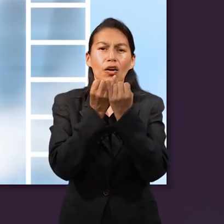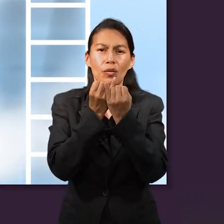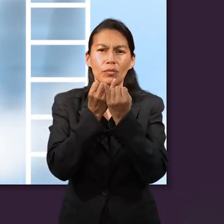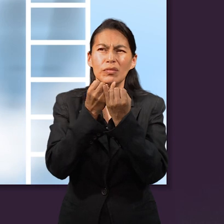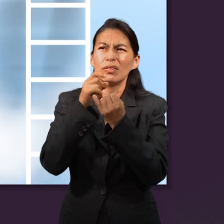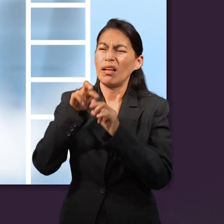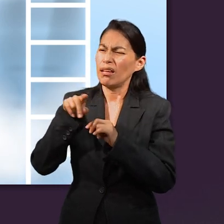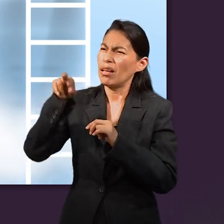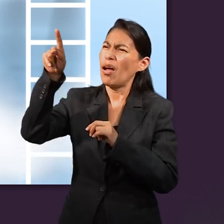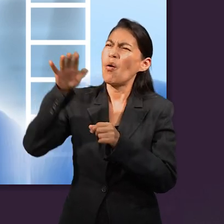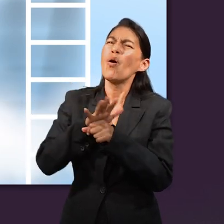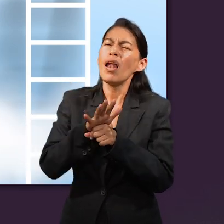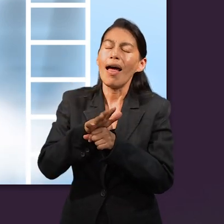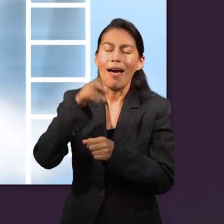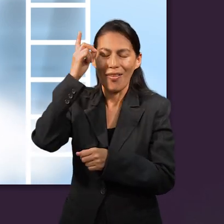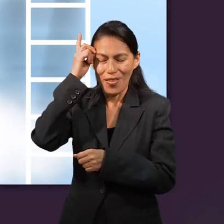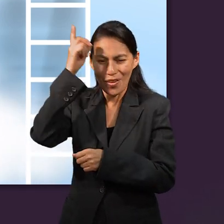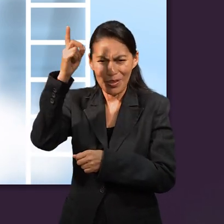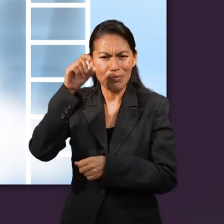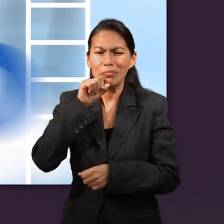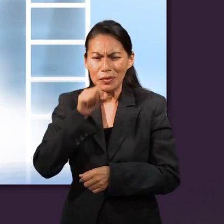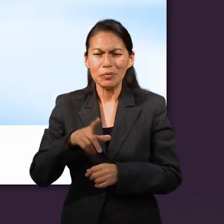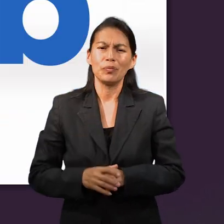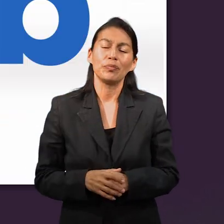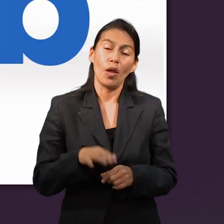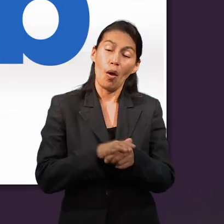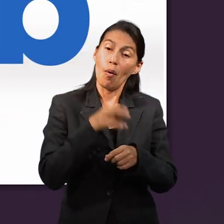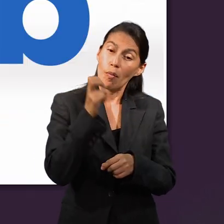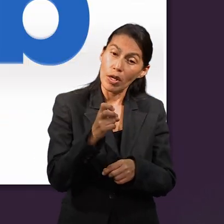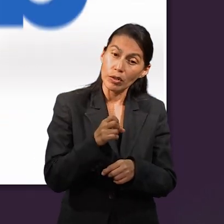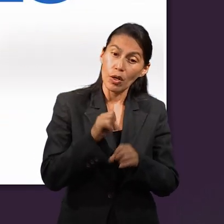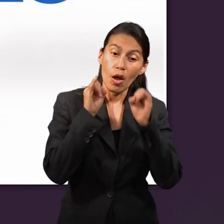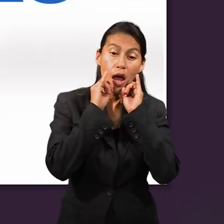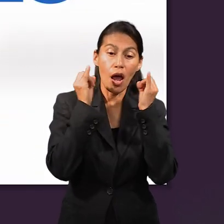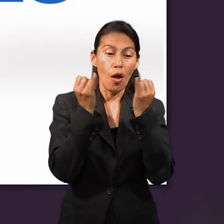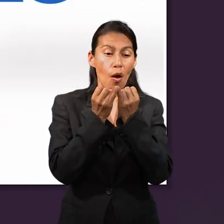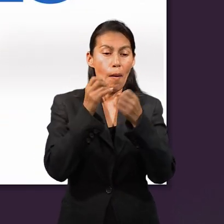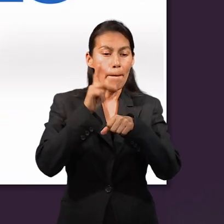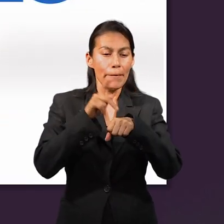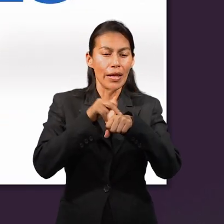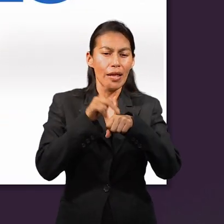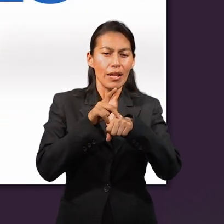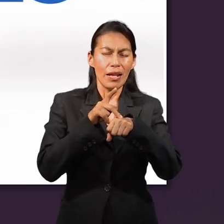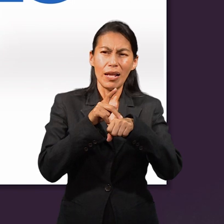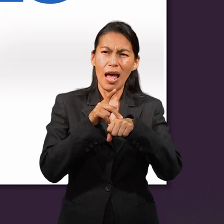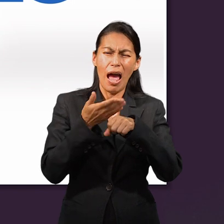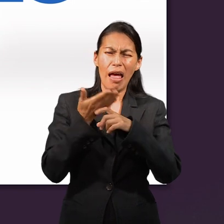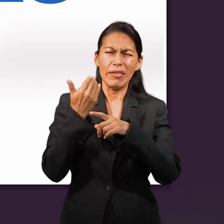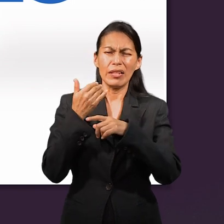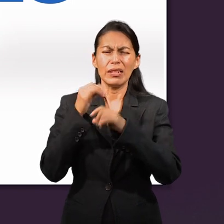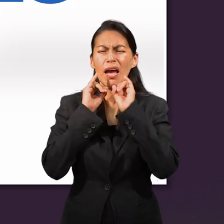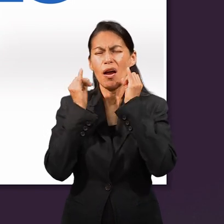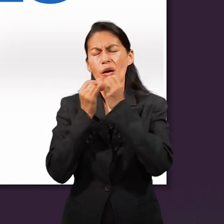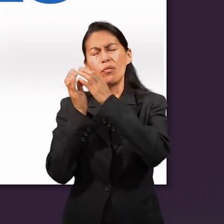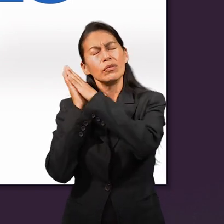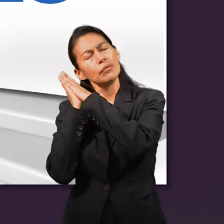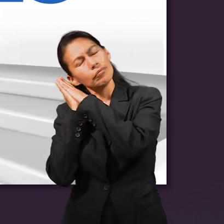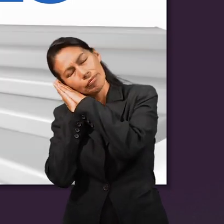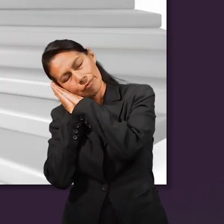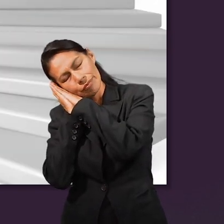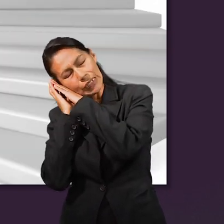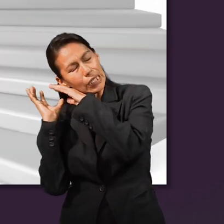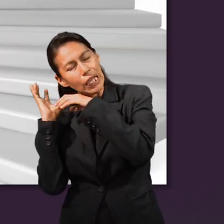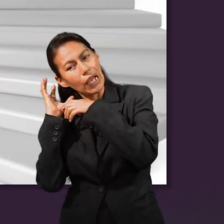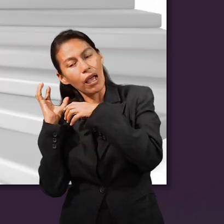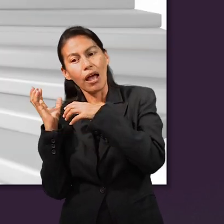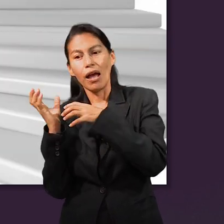de Jacob, que es Dios mismo. Por eso, Jacob toma una de las piedras que había colocado debajo de su cabeza, una